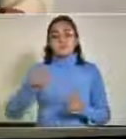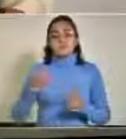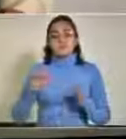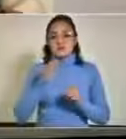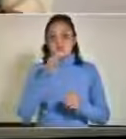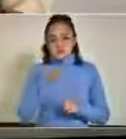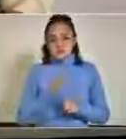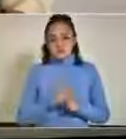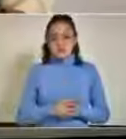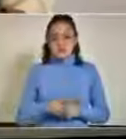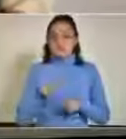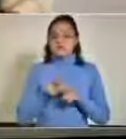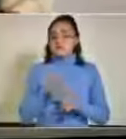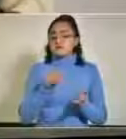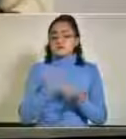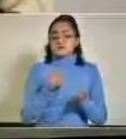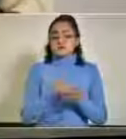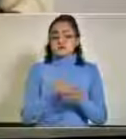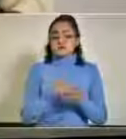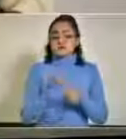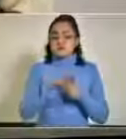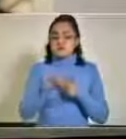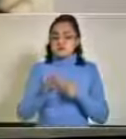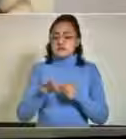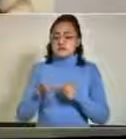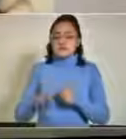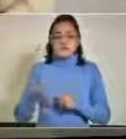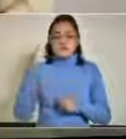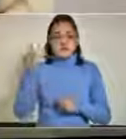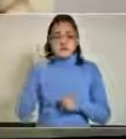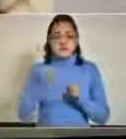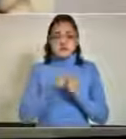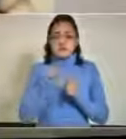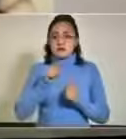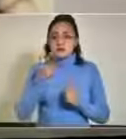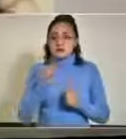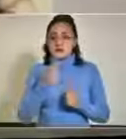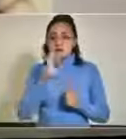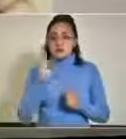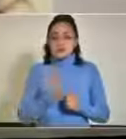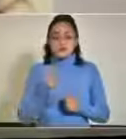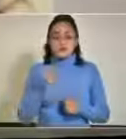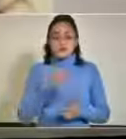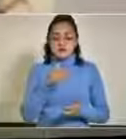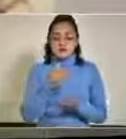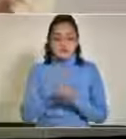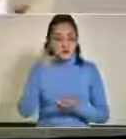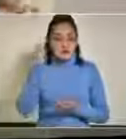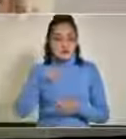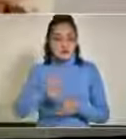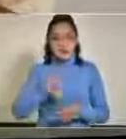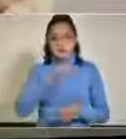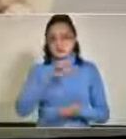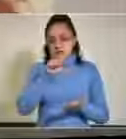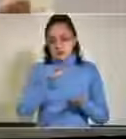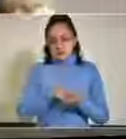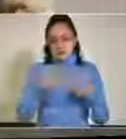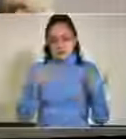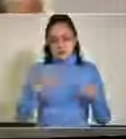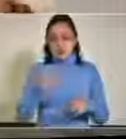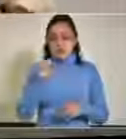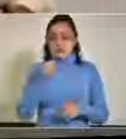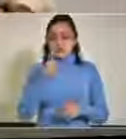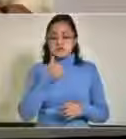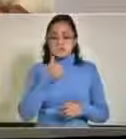La incidencia continúa en la zona conurbada con el 73% y siendo la ciudad de Puebla la de mayor incidencia